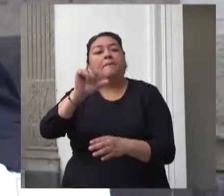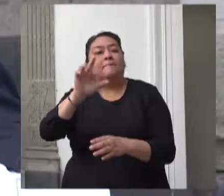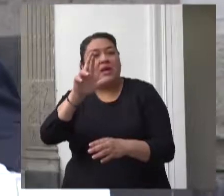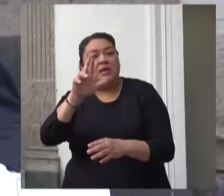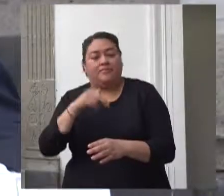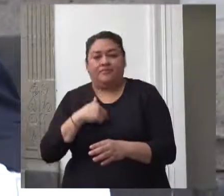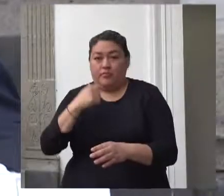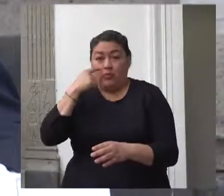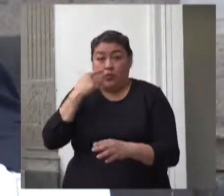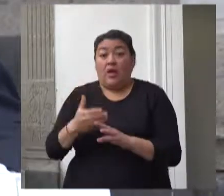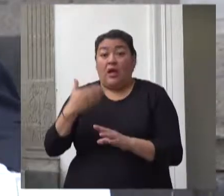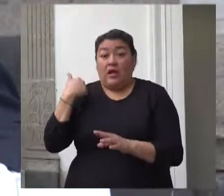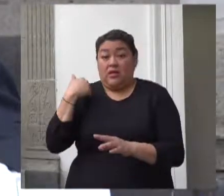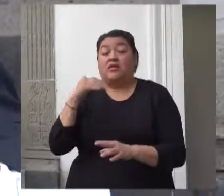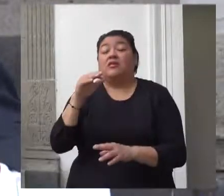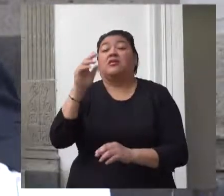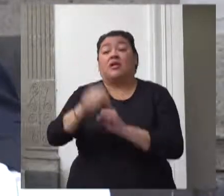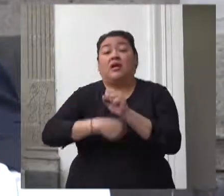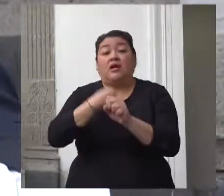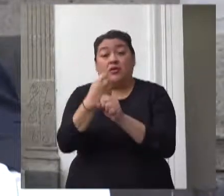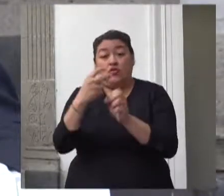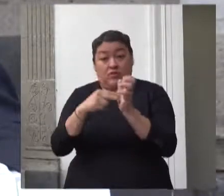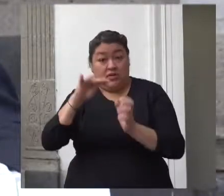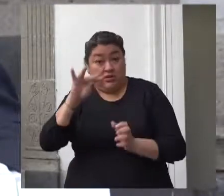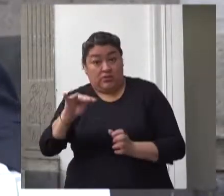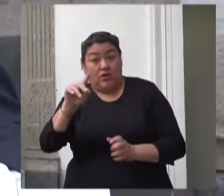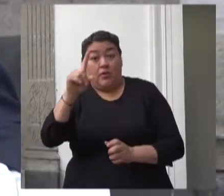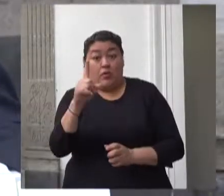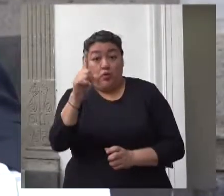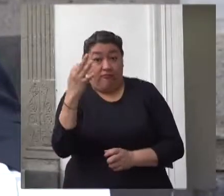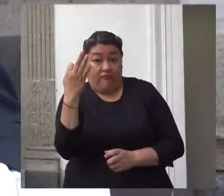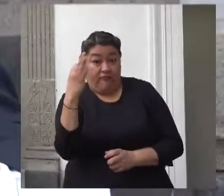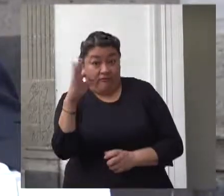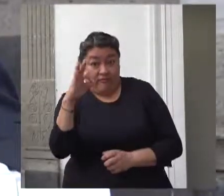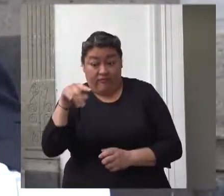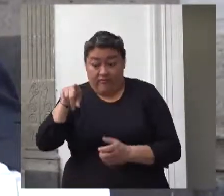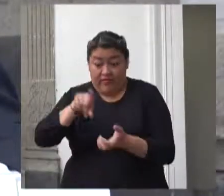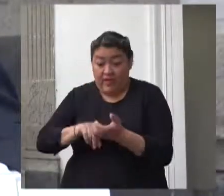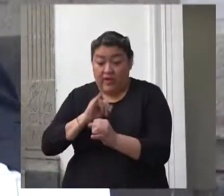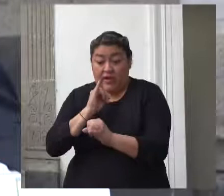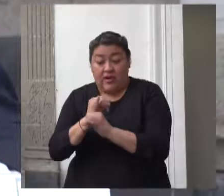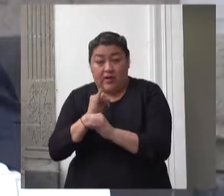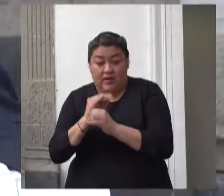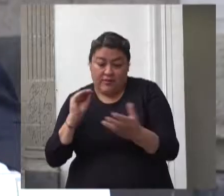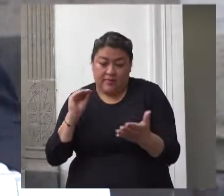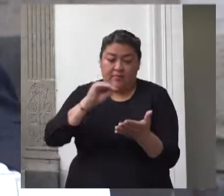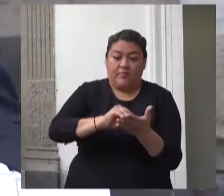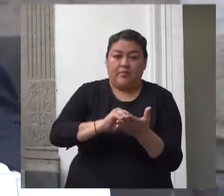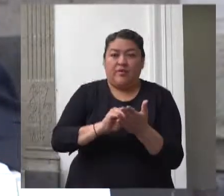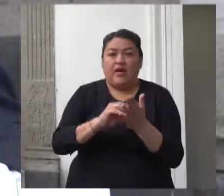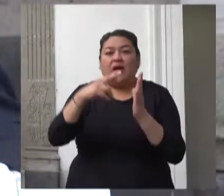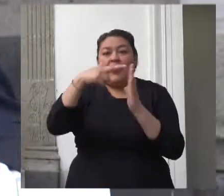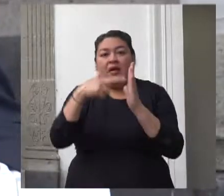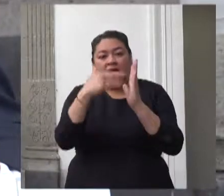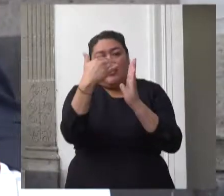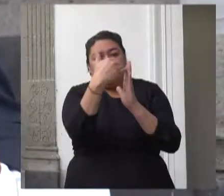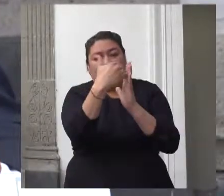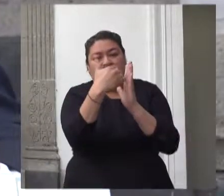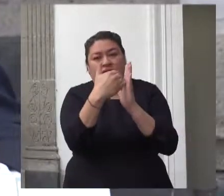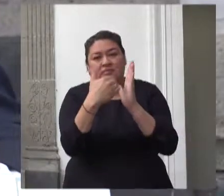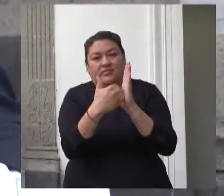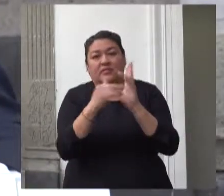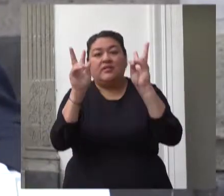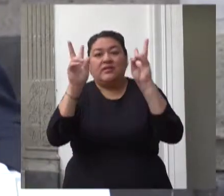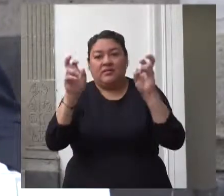de 2019 se hizo publico en su página web el anteproyecto de reglas de operación del